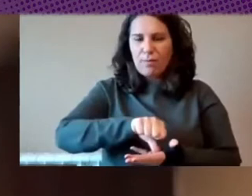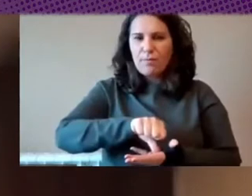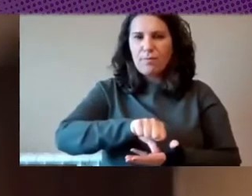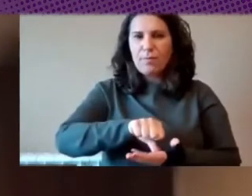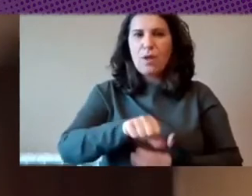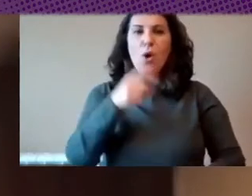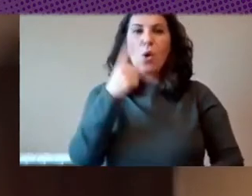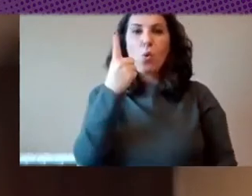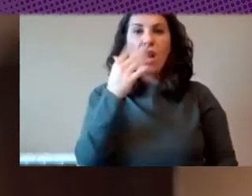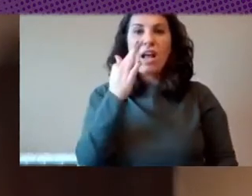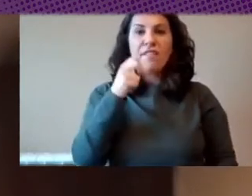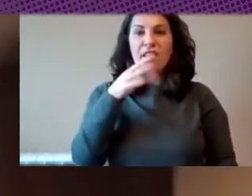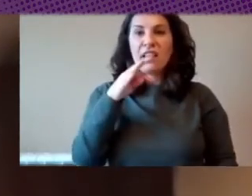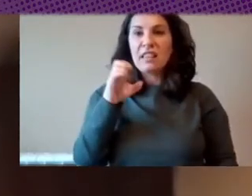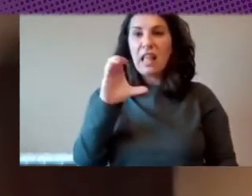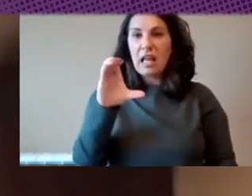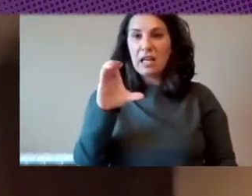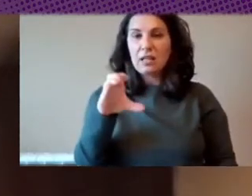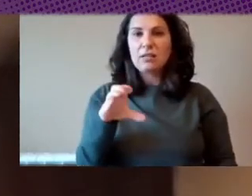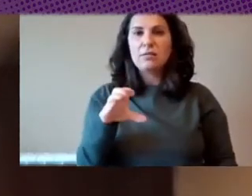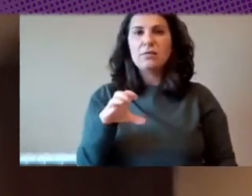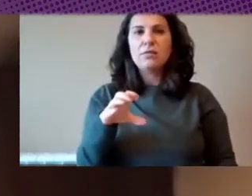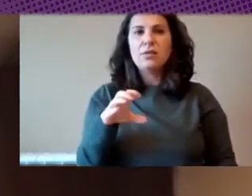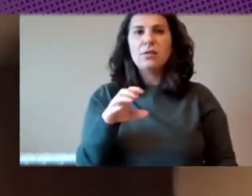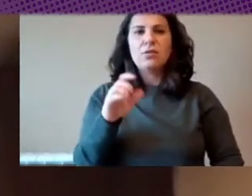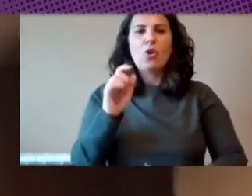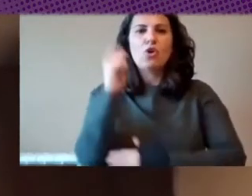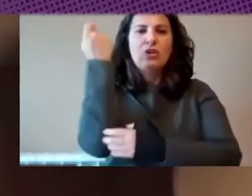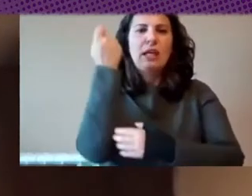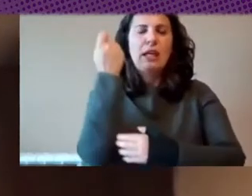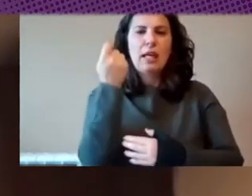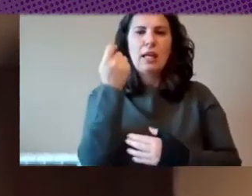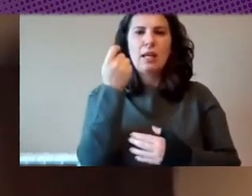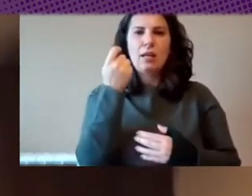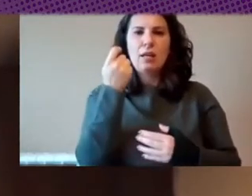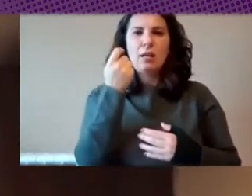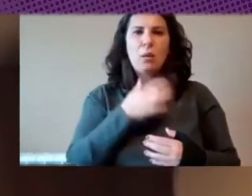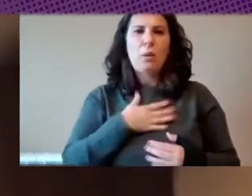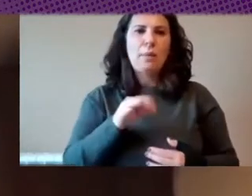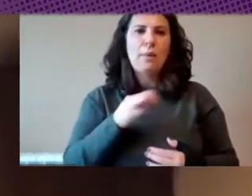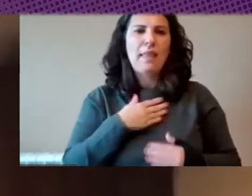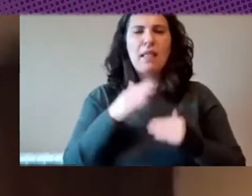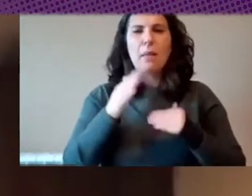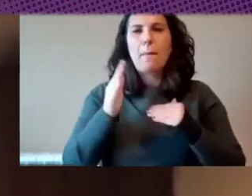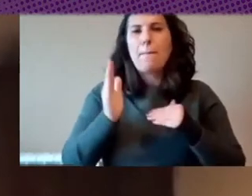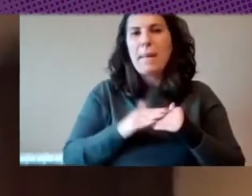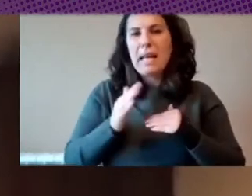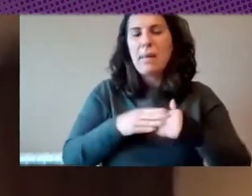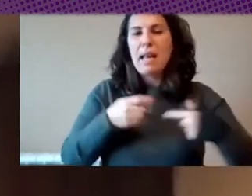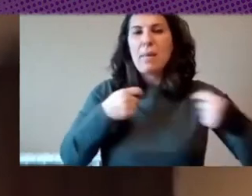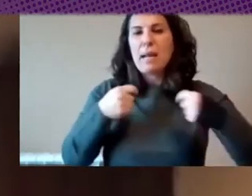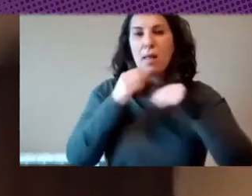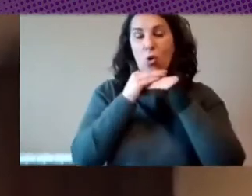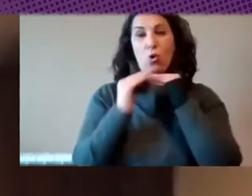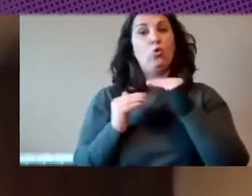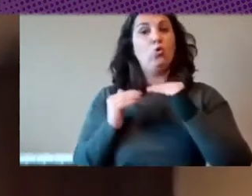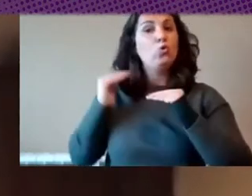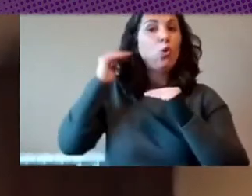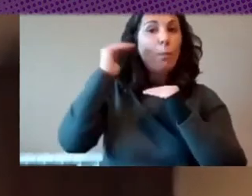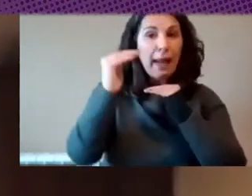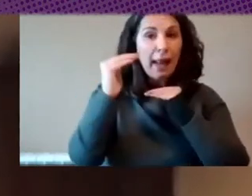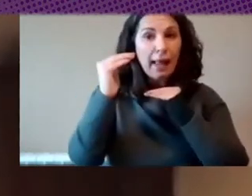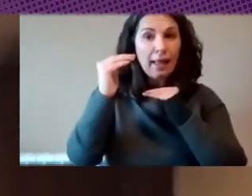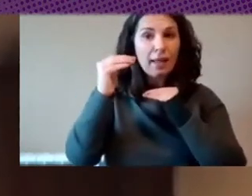FinTech logra superar un umbral de viabilidad mínima en el mercado es